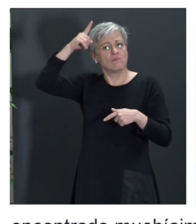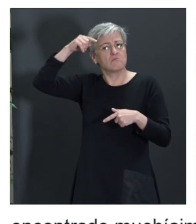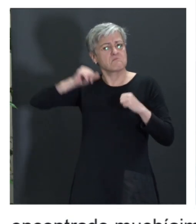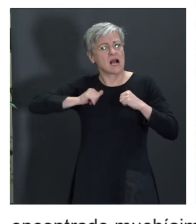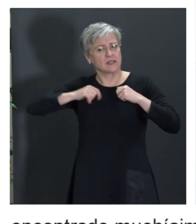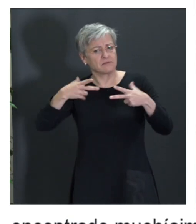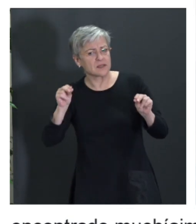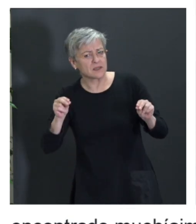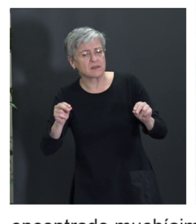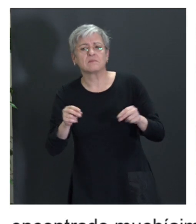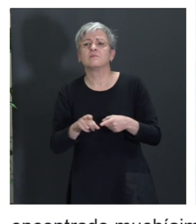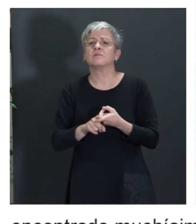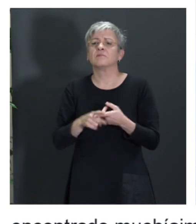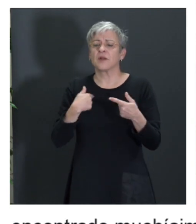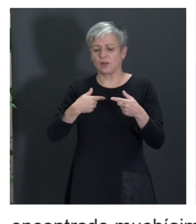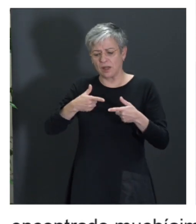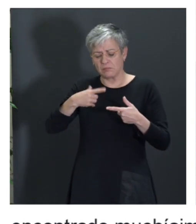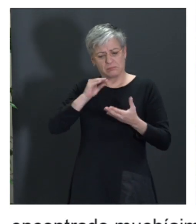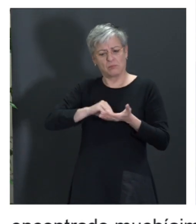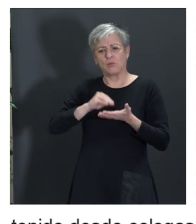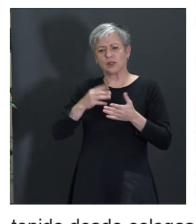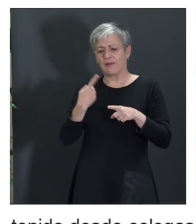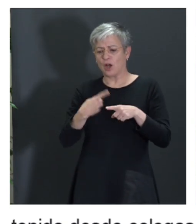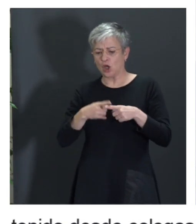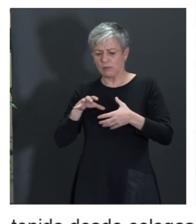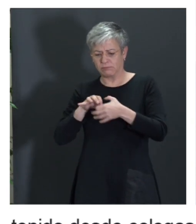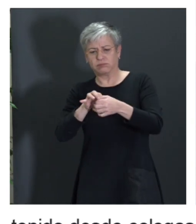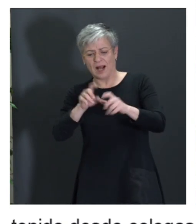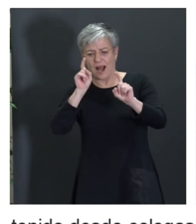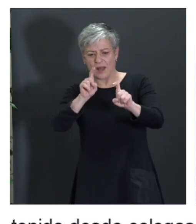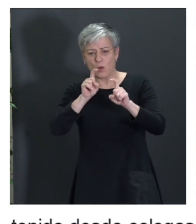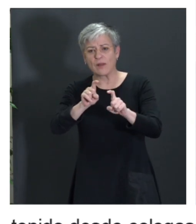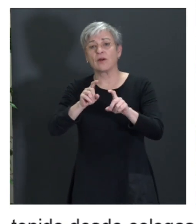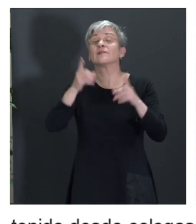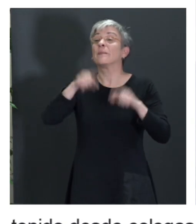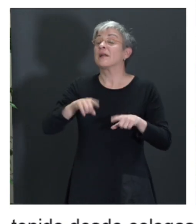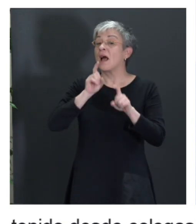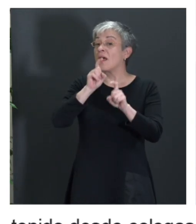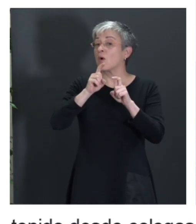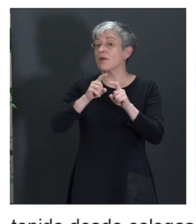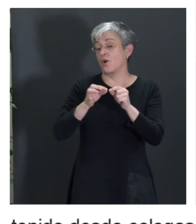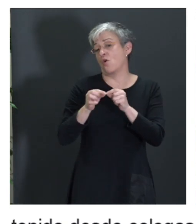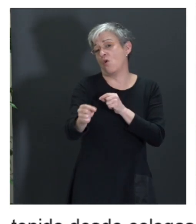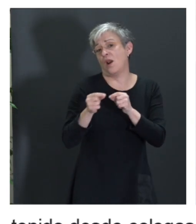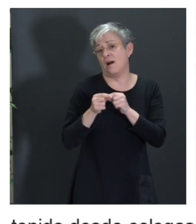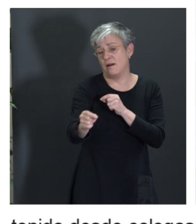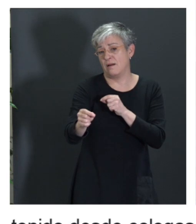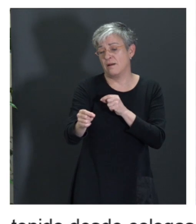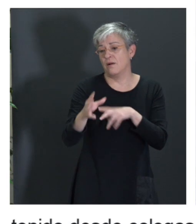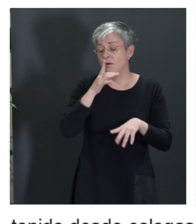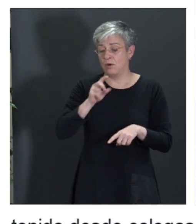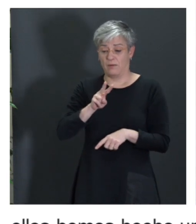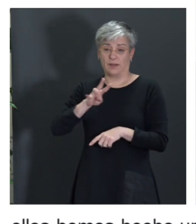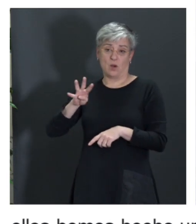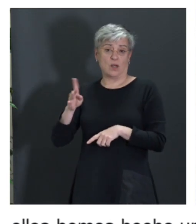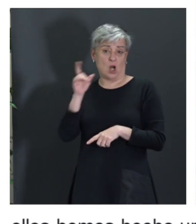cosas, ¿vale?, relacionadas con, en mi caso, con la educación y sobre todo con la educación online, porque en el sitio en el que llevo trabajando 24